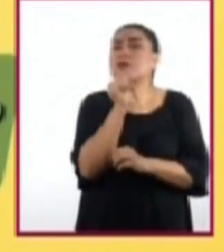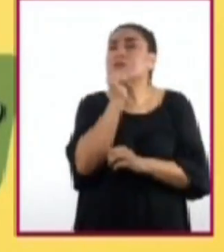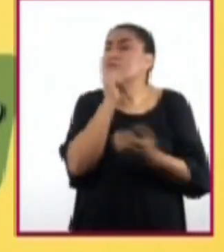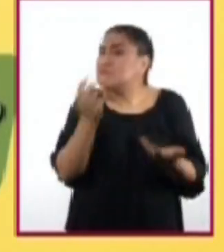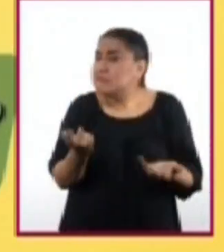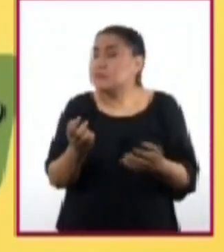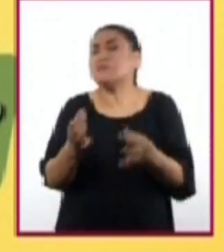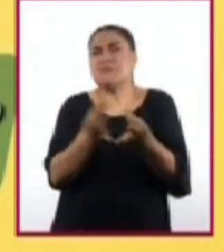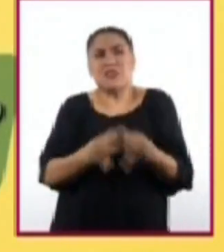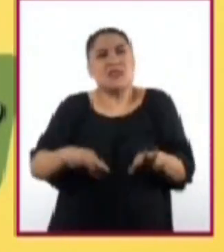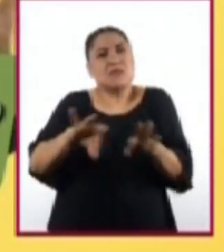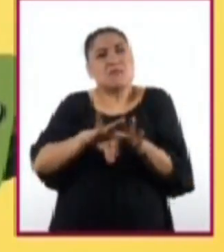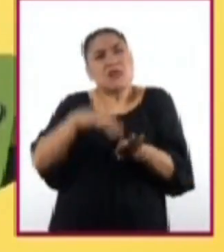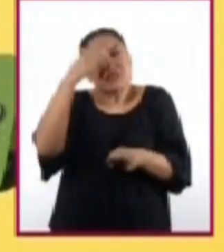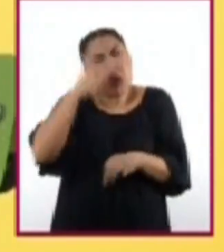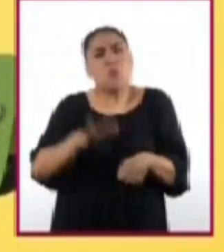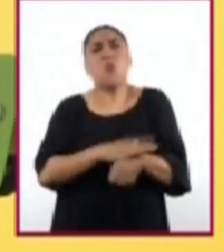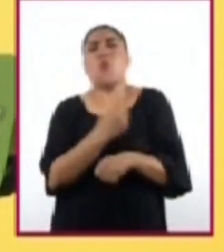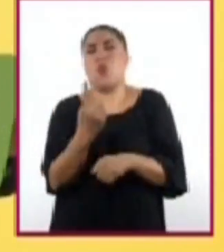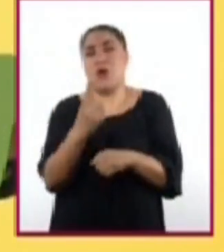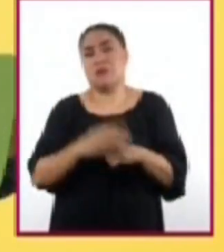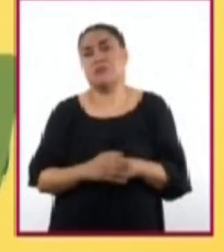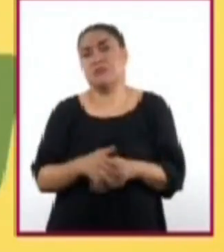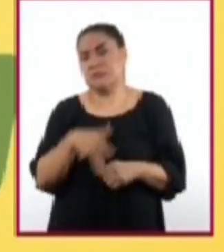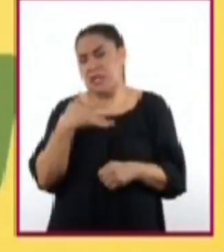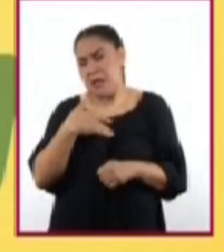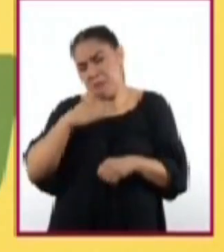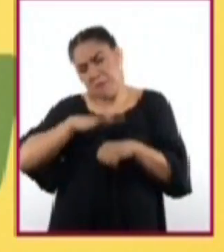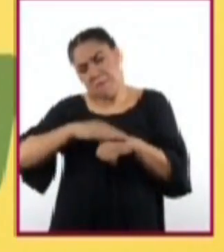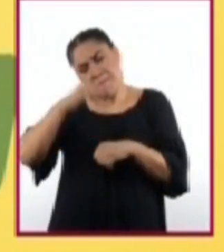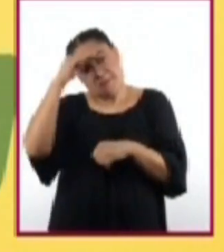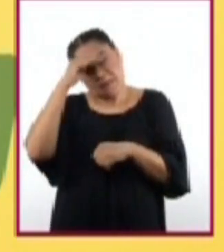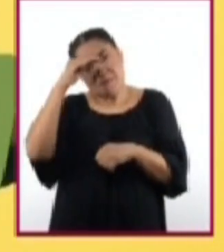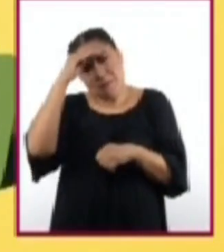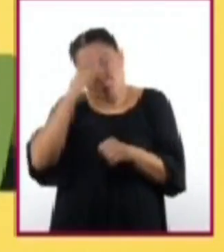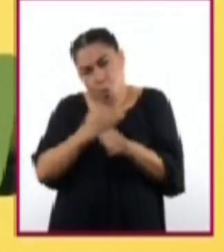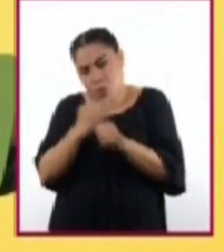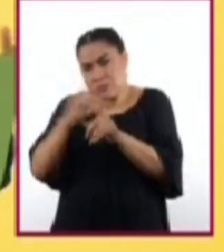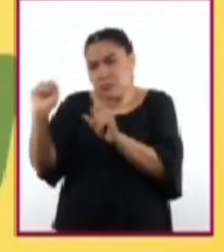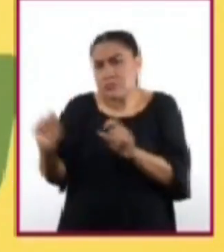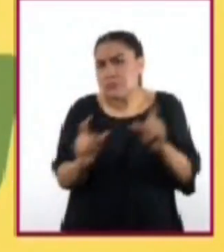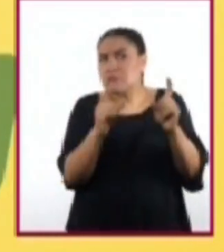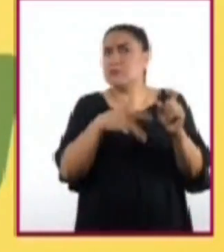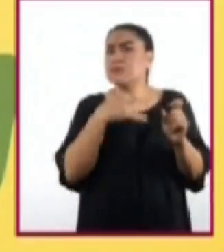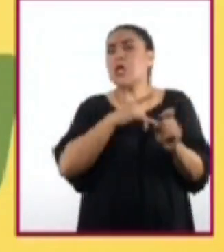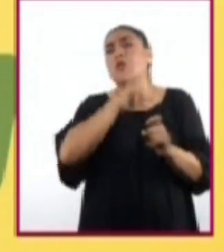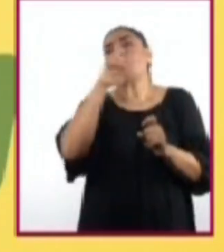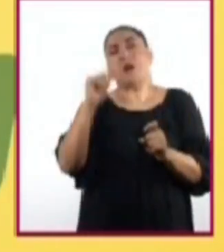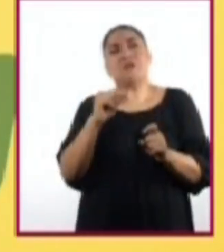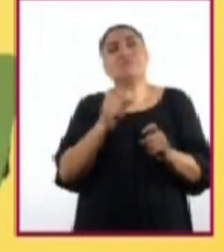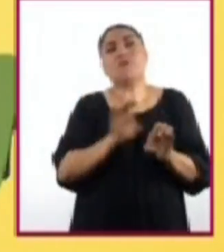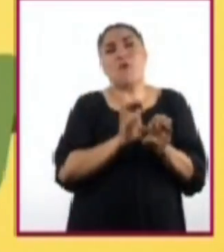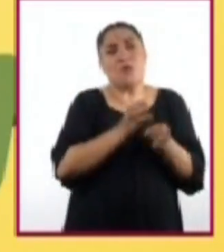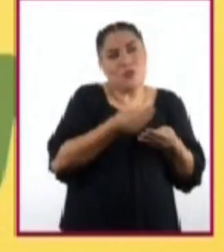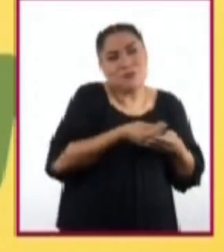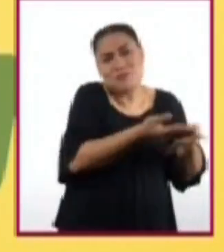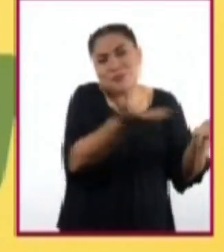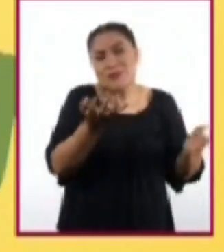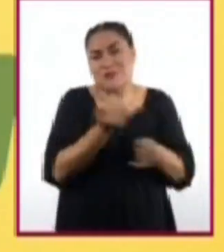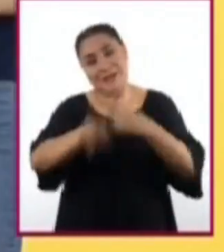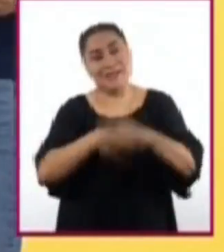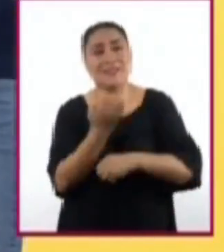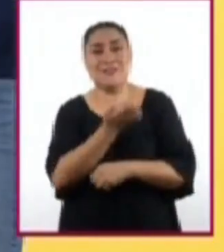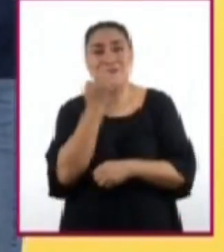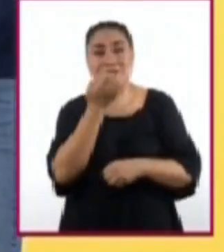importante conocerlo? ¿Cómo podrían profundizar lo que se vio en la sesión y compartir su investigación? ¿Qué dudas